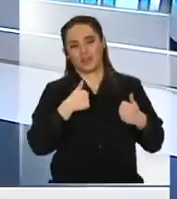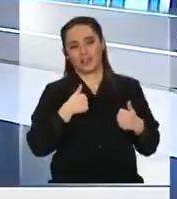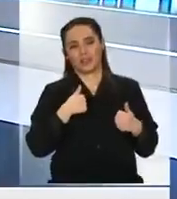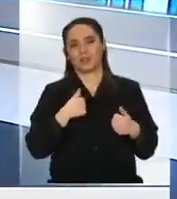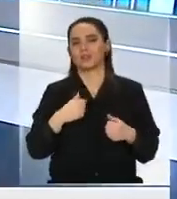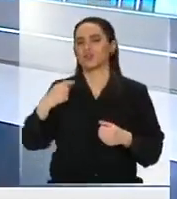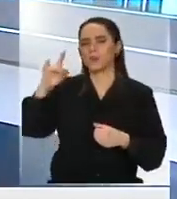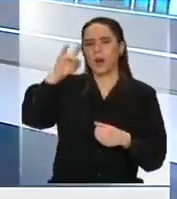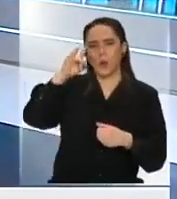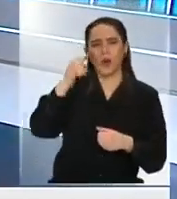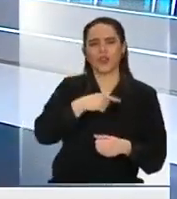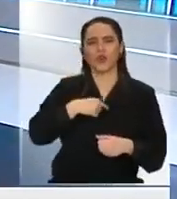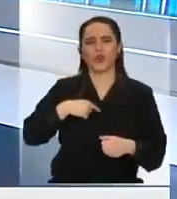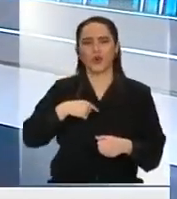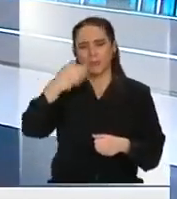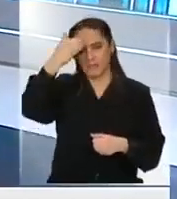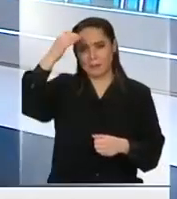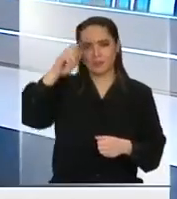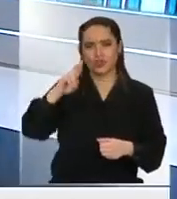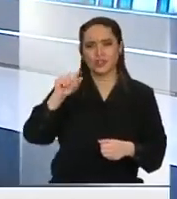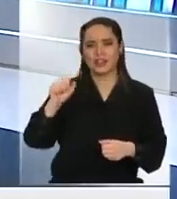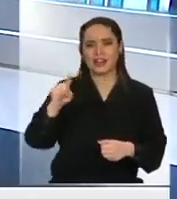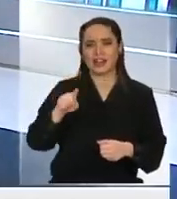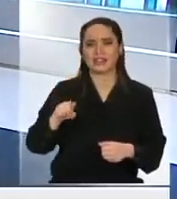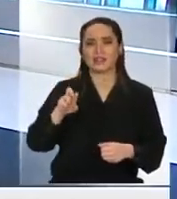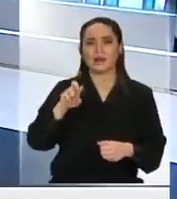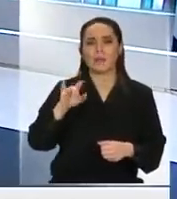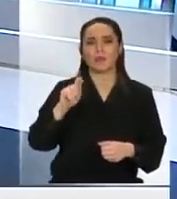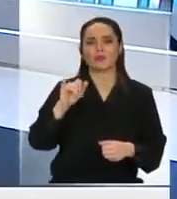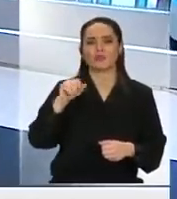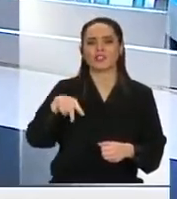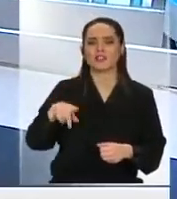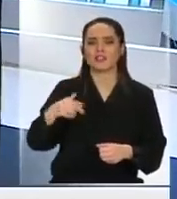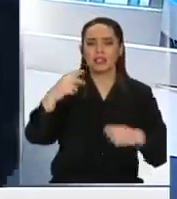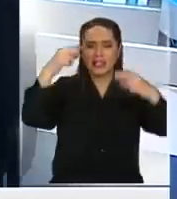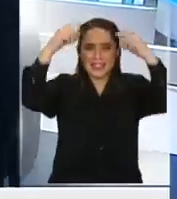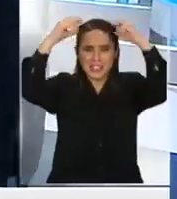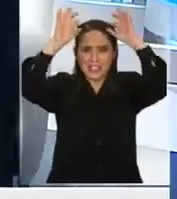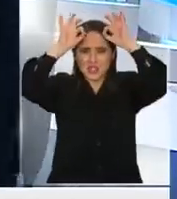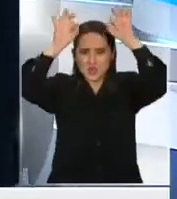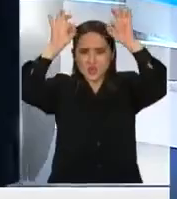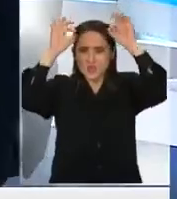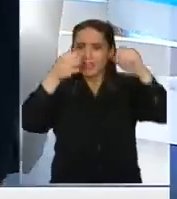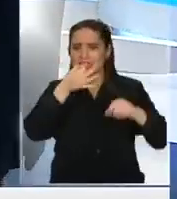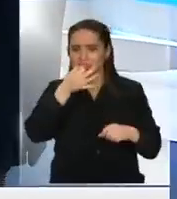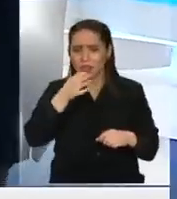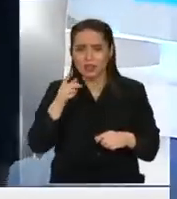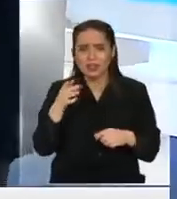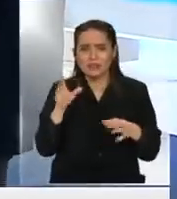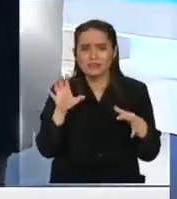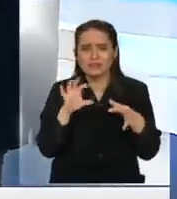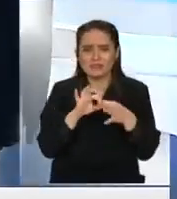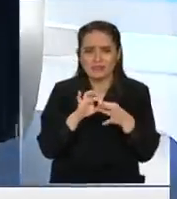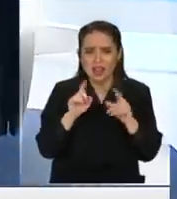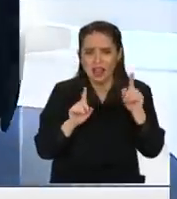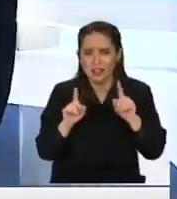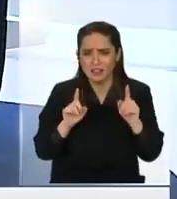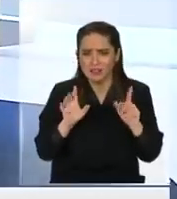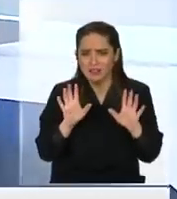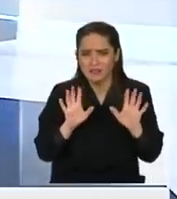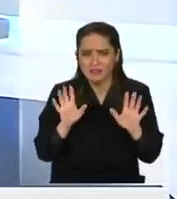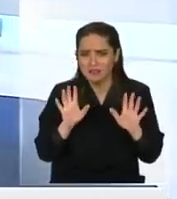Pero yo Rasputín me acuerdo perfecto. ¿Y qué tiene que ver Shrek ahí? ¿Tiene algo o no? ¿Tiene algo que ver No lo sé. Mira.